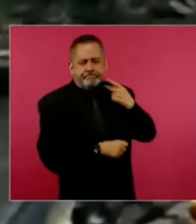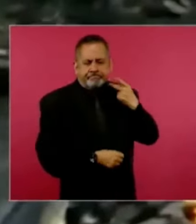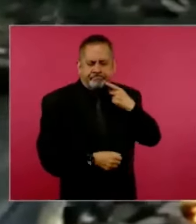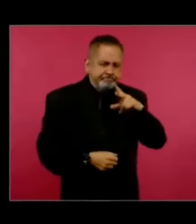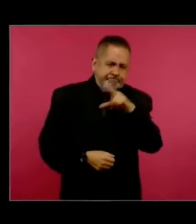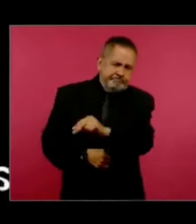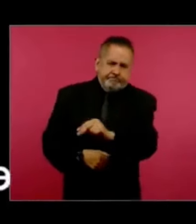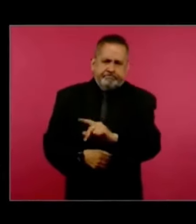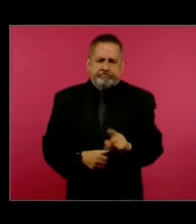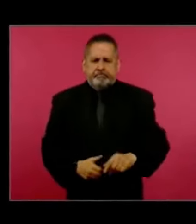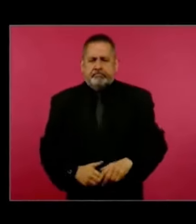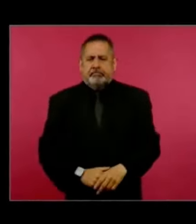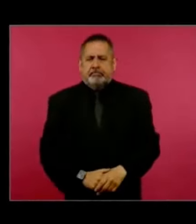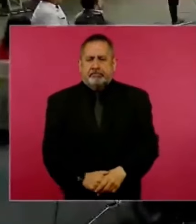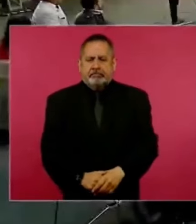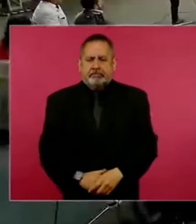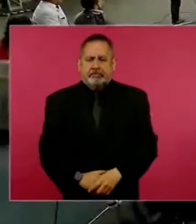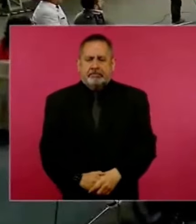haremos. No. Por